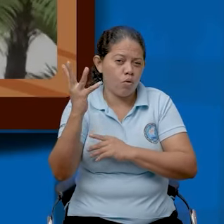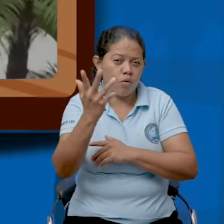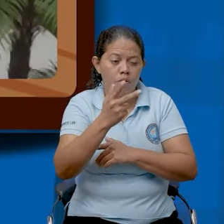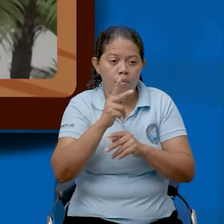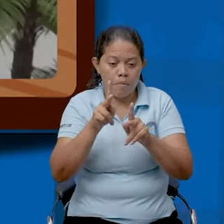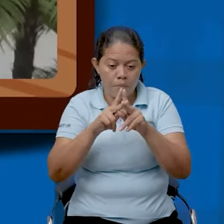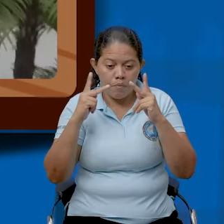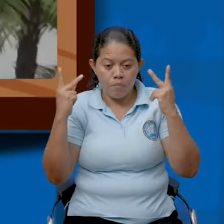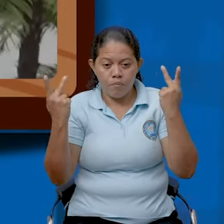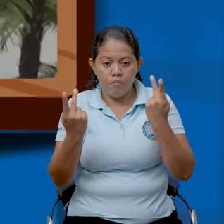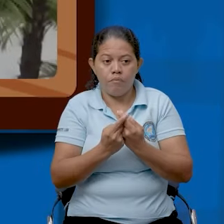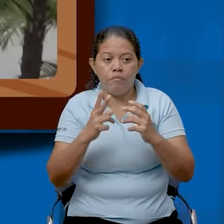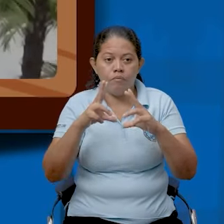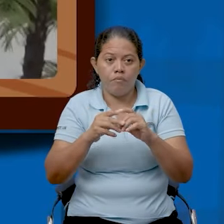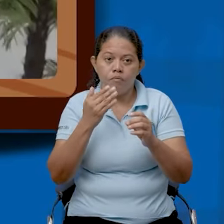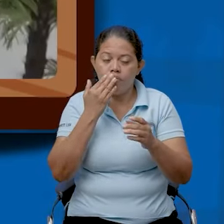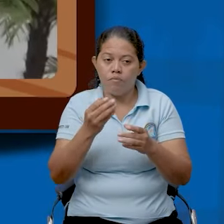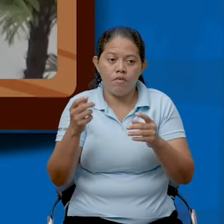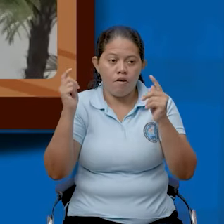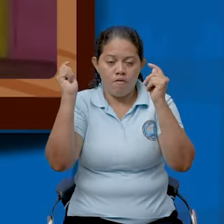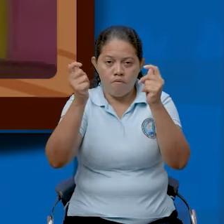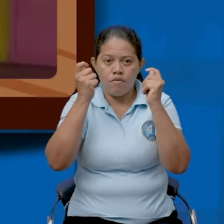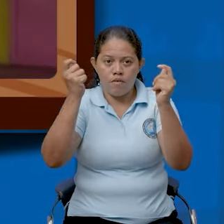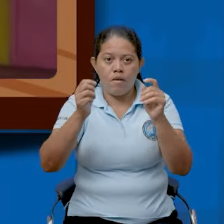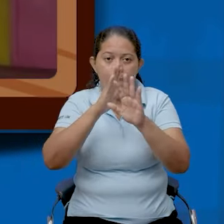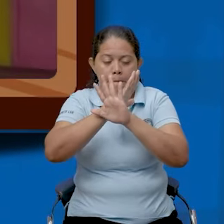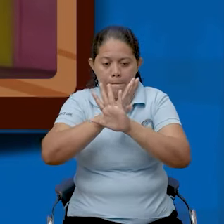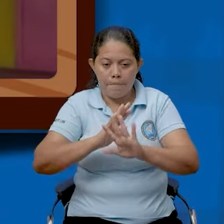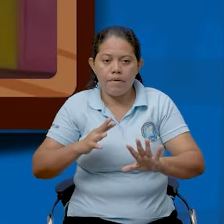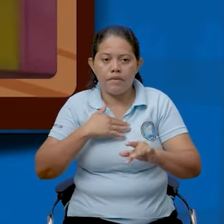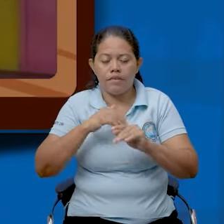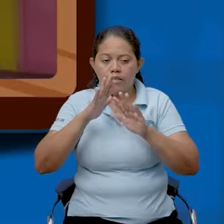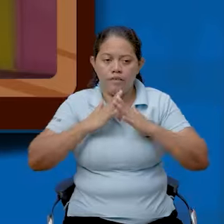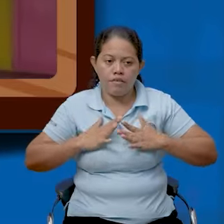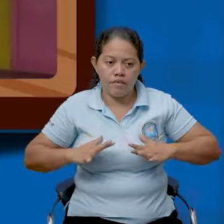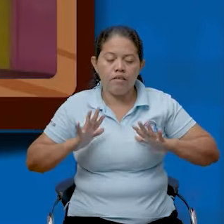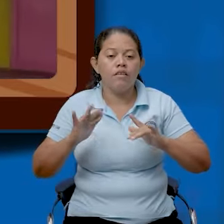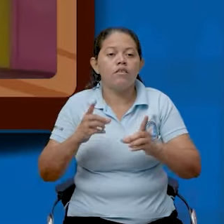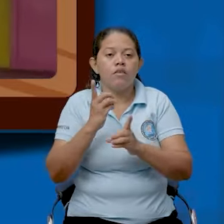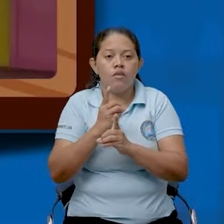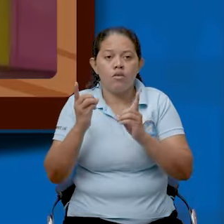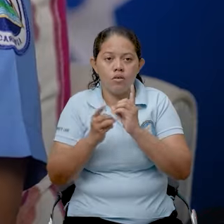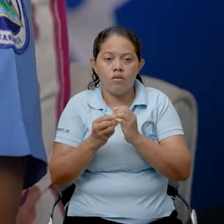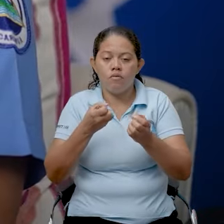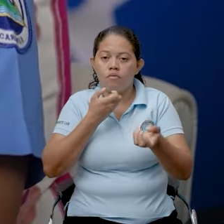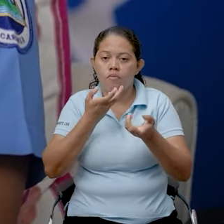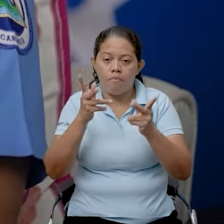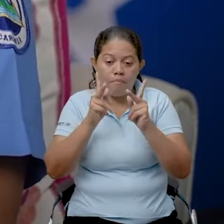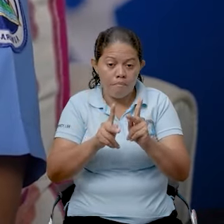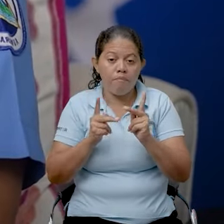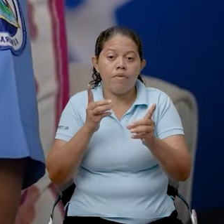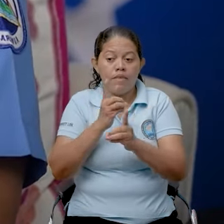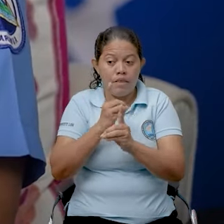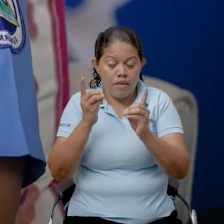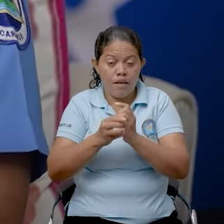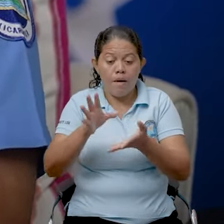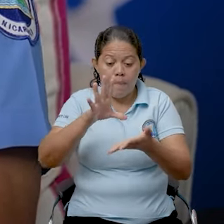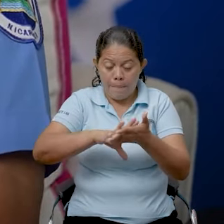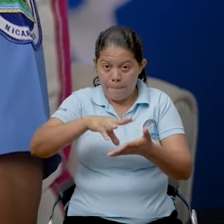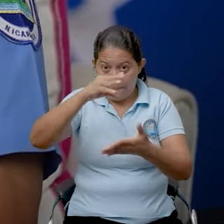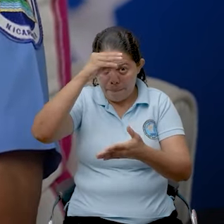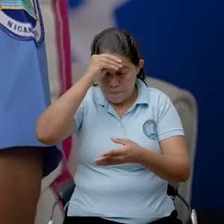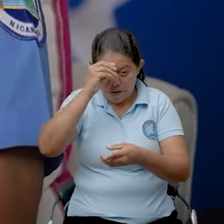el pueblo nicaragüense goza de una fiesta en paz y tranquilidad, pero también los comerciantes deben de aprender